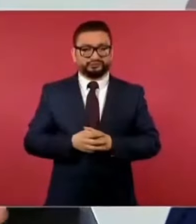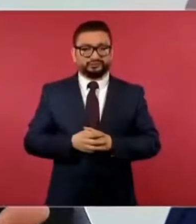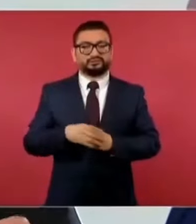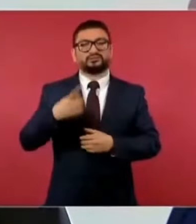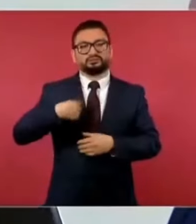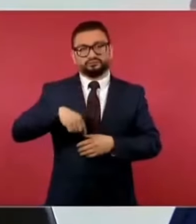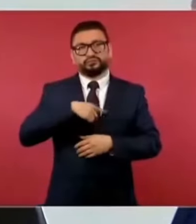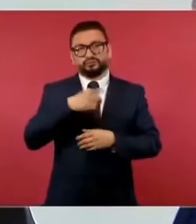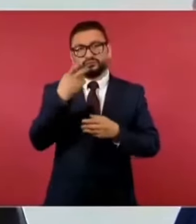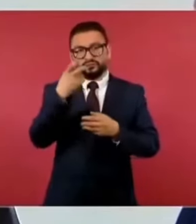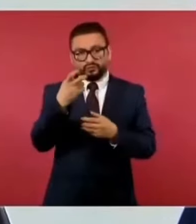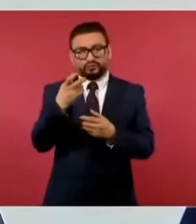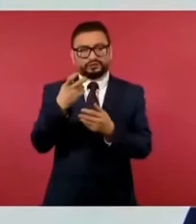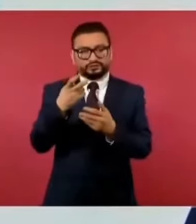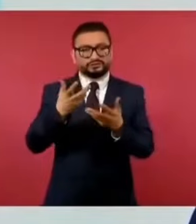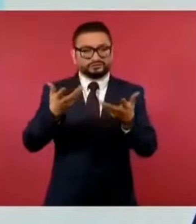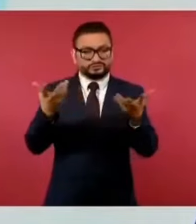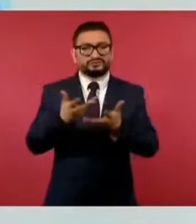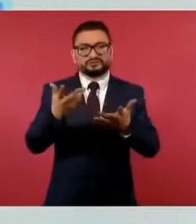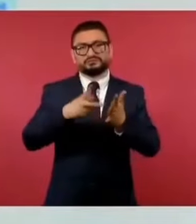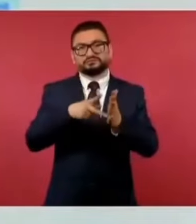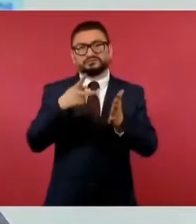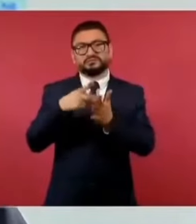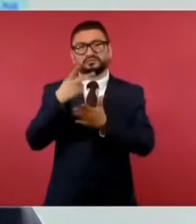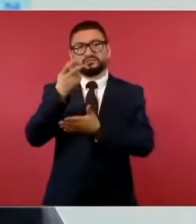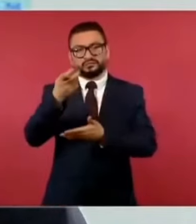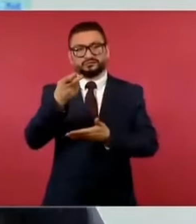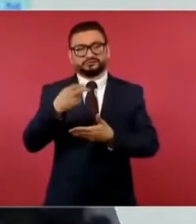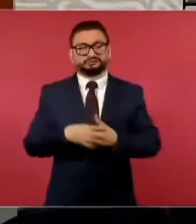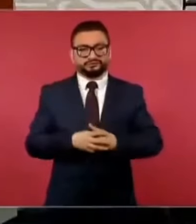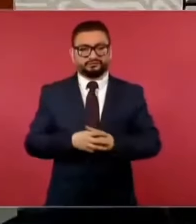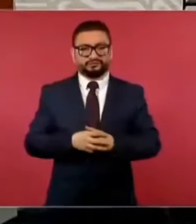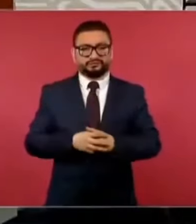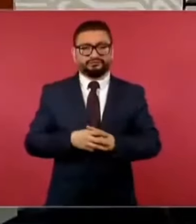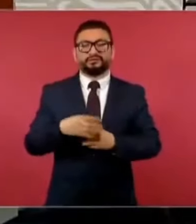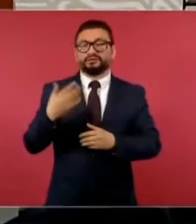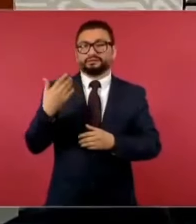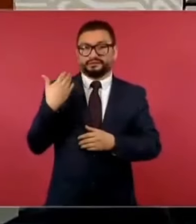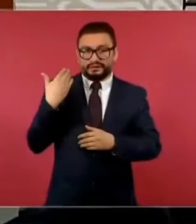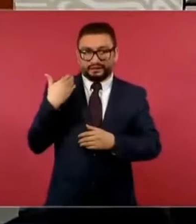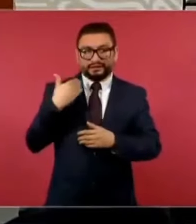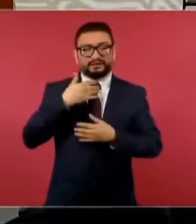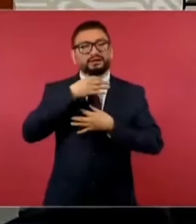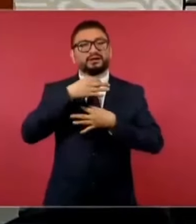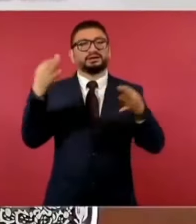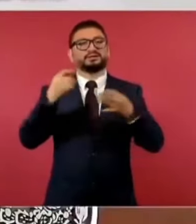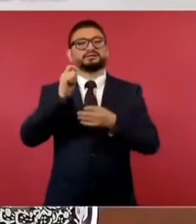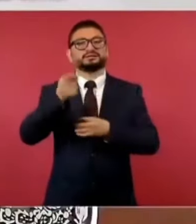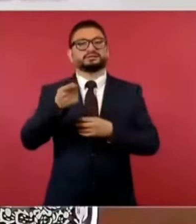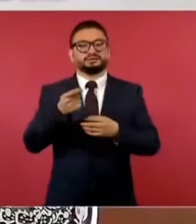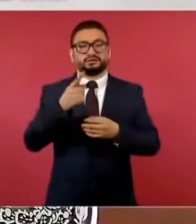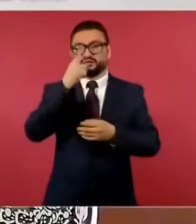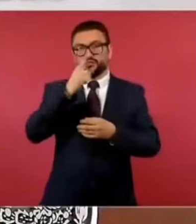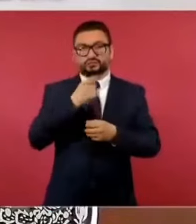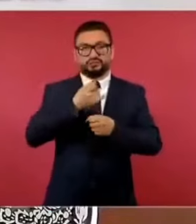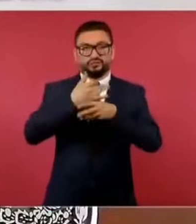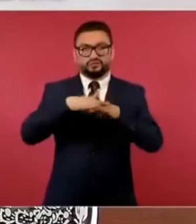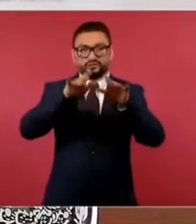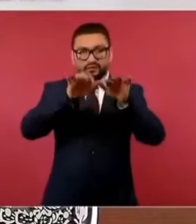Por eso lo ha hecho en varias ocasiones. Por eso recientemente se declaró que un reporte,